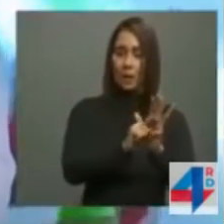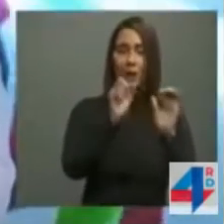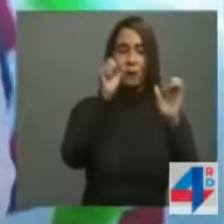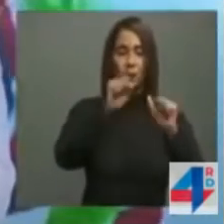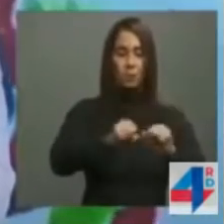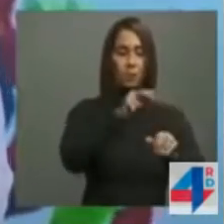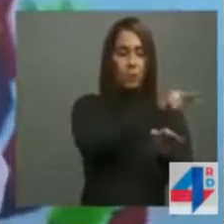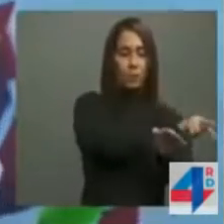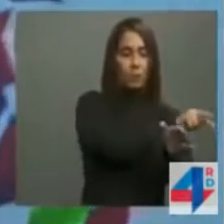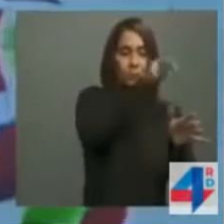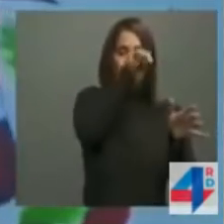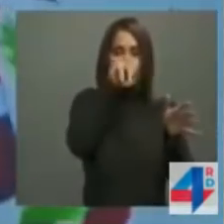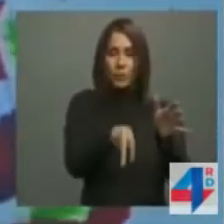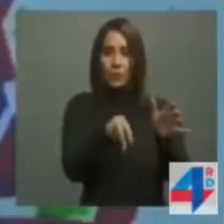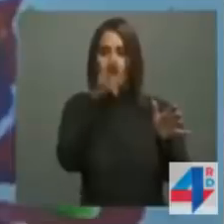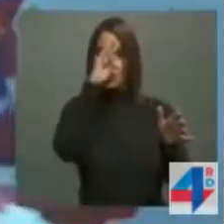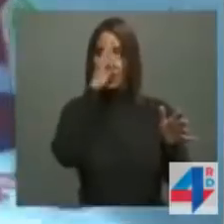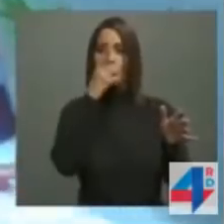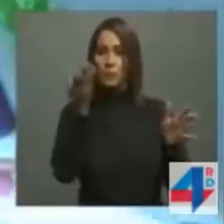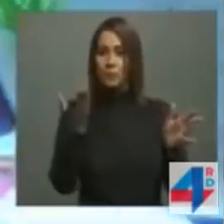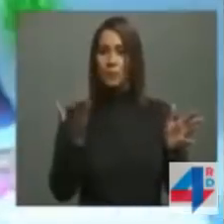posible de entrar en nuestro territorio.